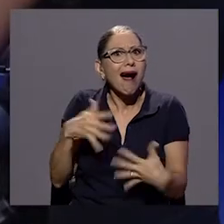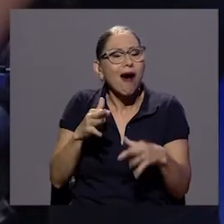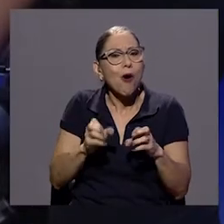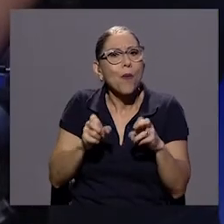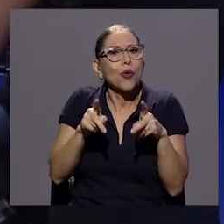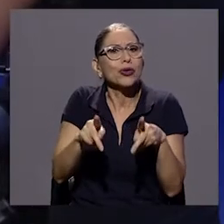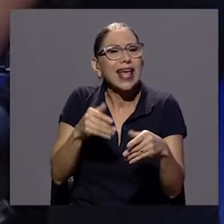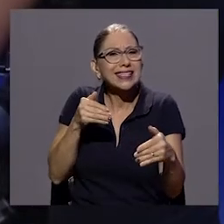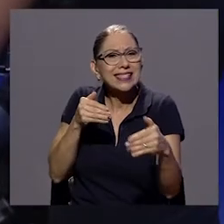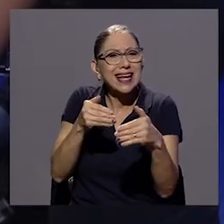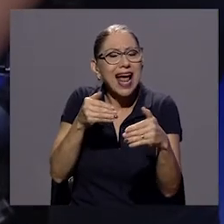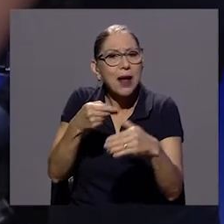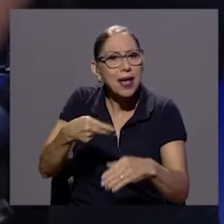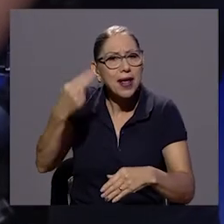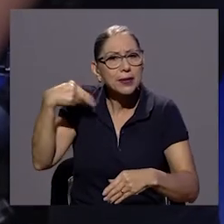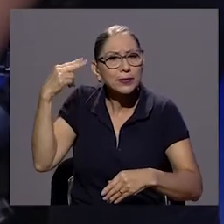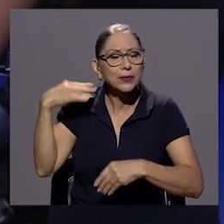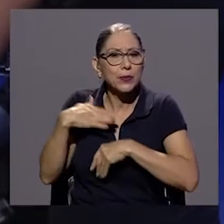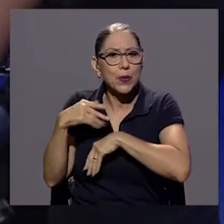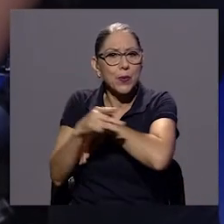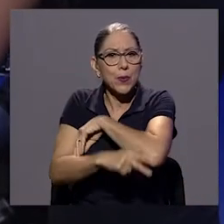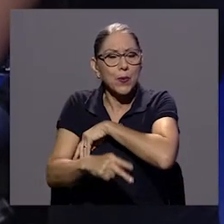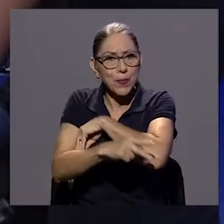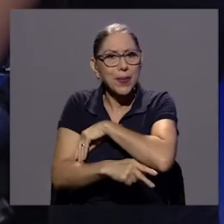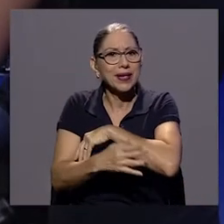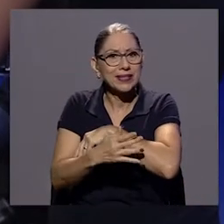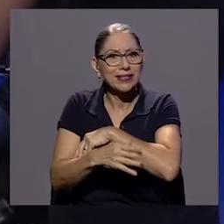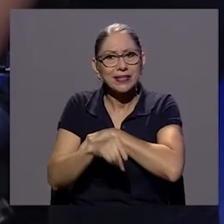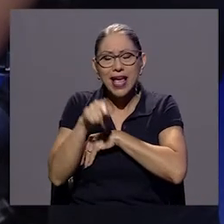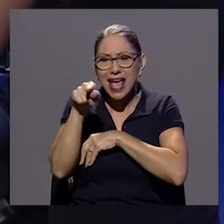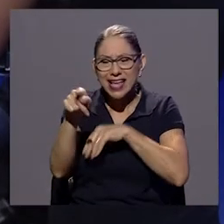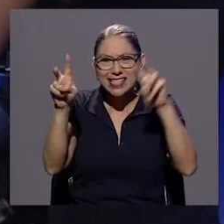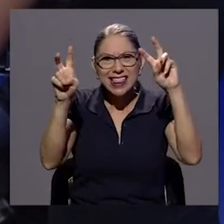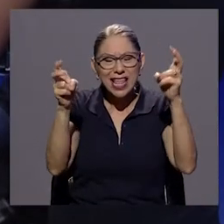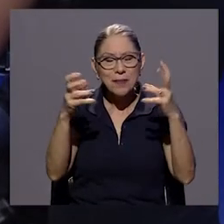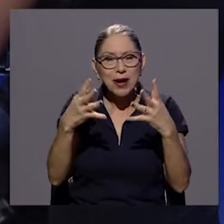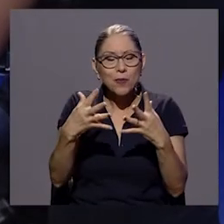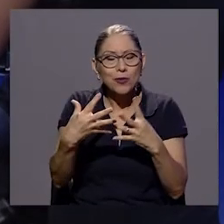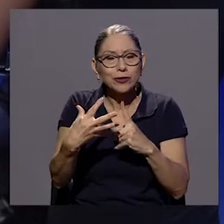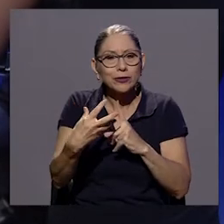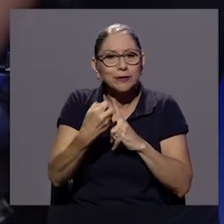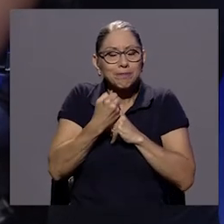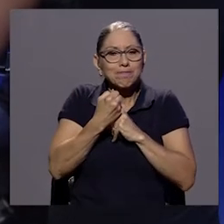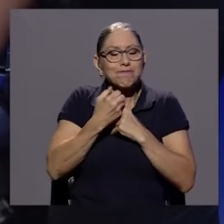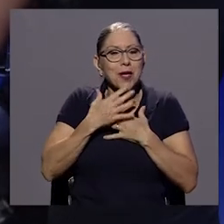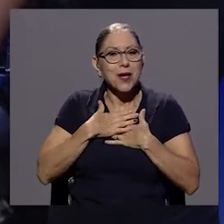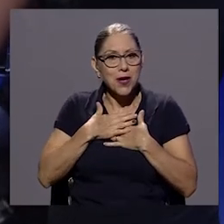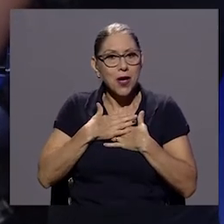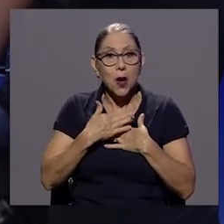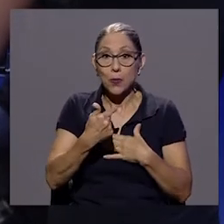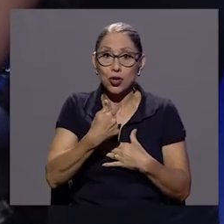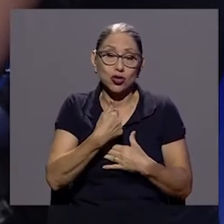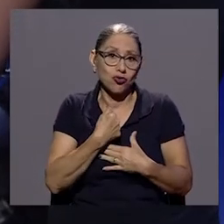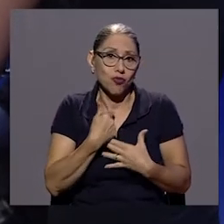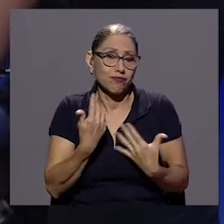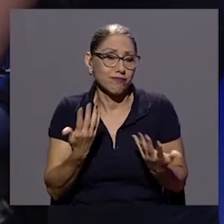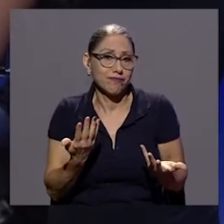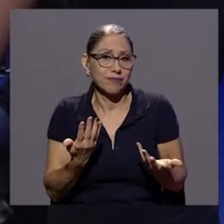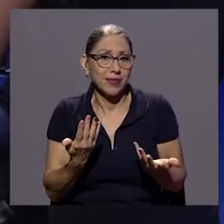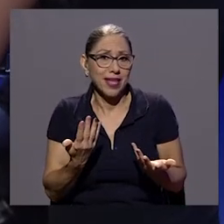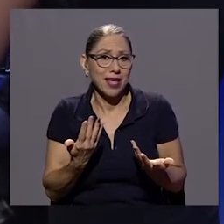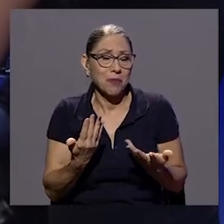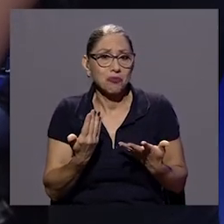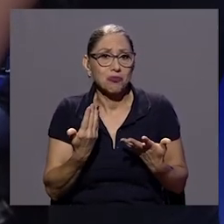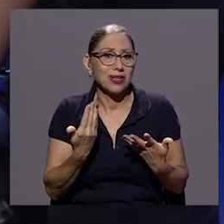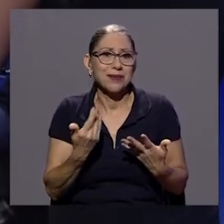verdad como que por eso también el tema al inicio me atrapó porque bueno yo de arqueología este